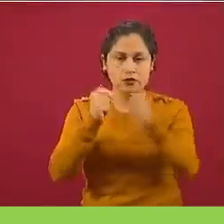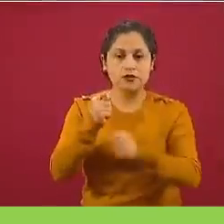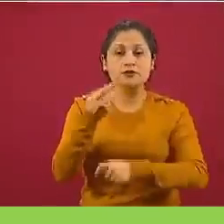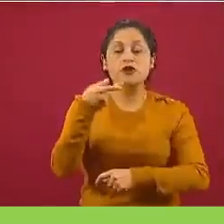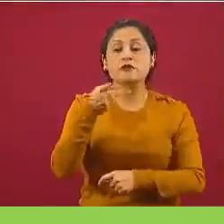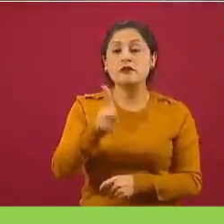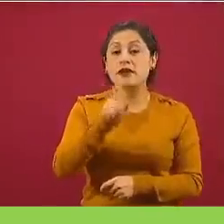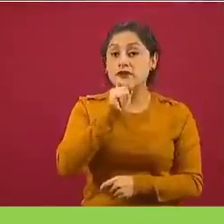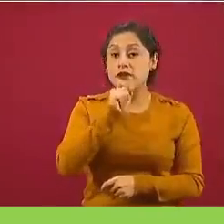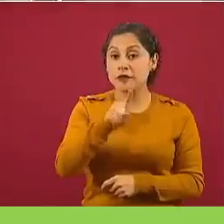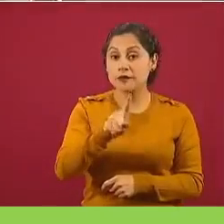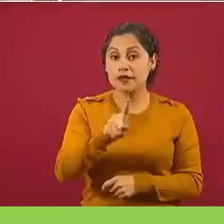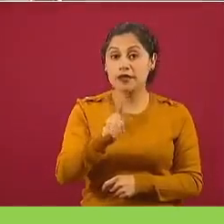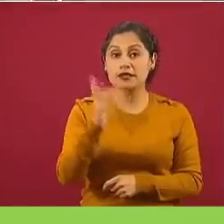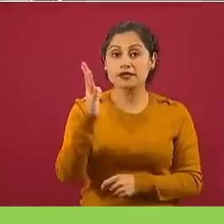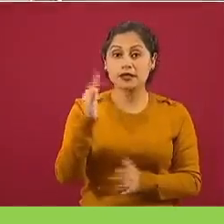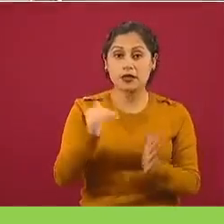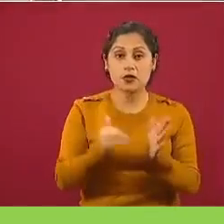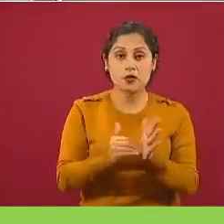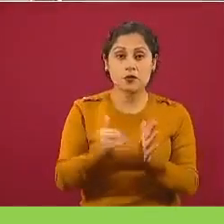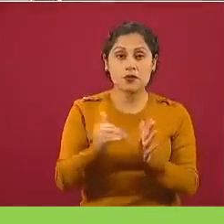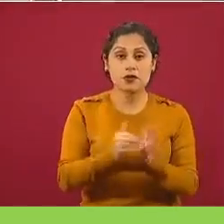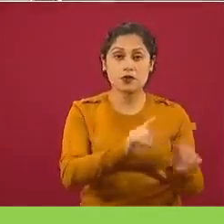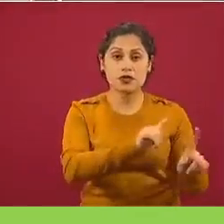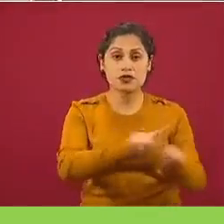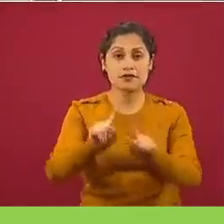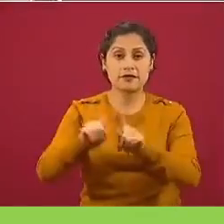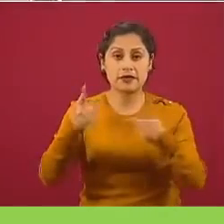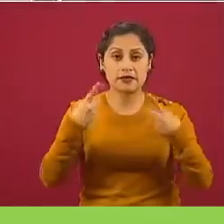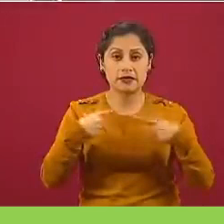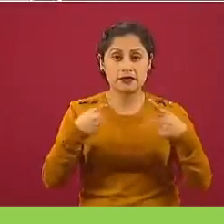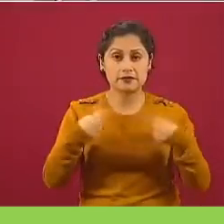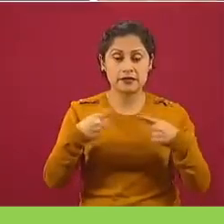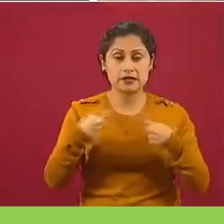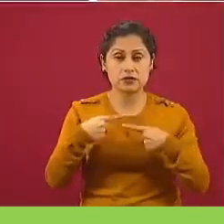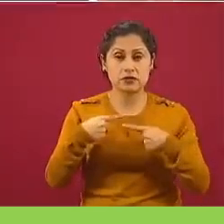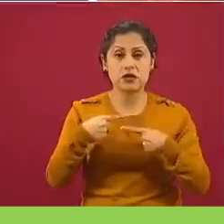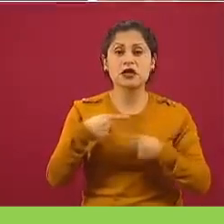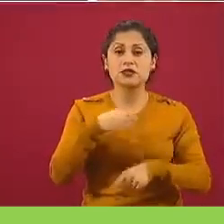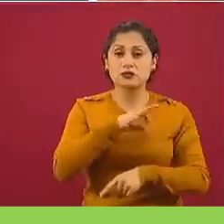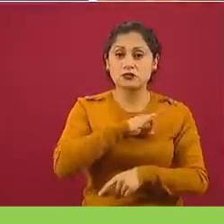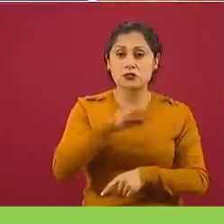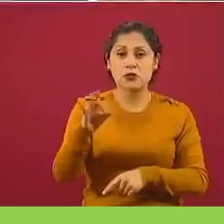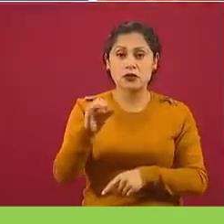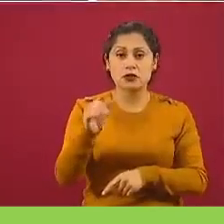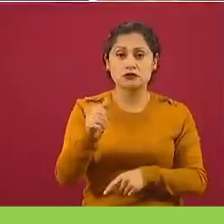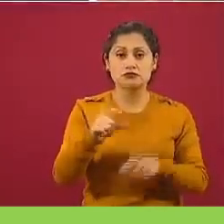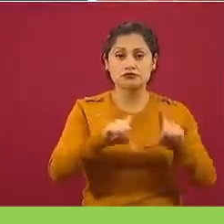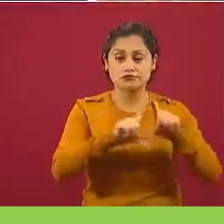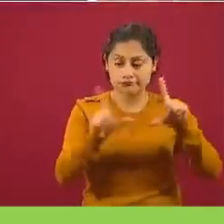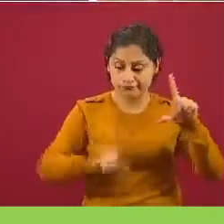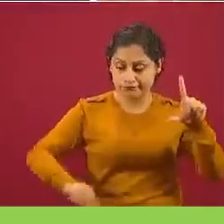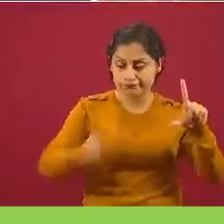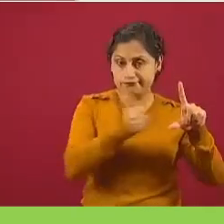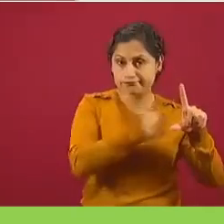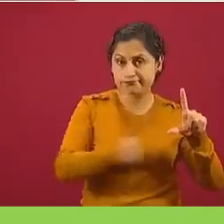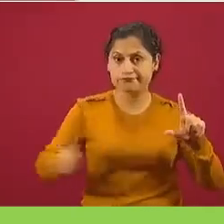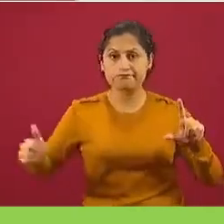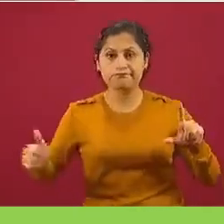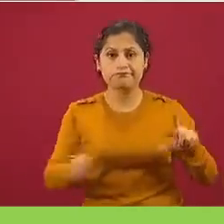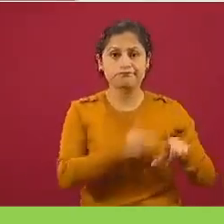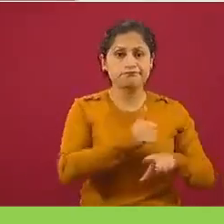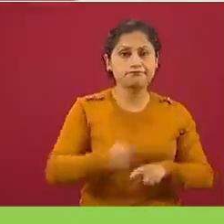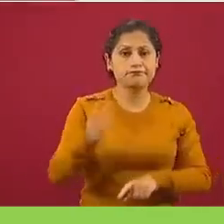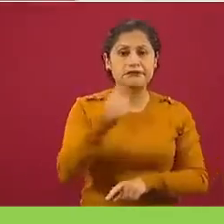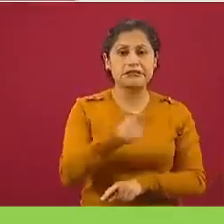de turistas adicionales viajan a lo largo y ancho, sobre todo en nuestros 121